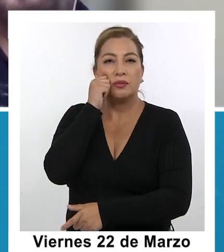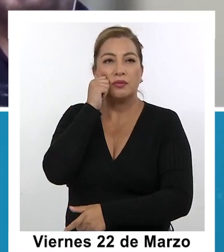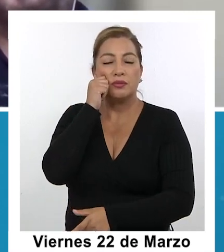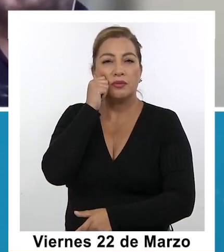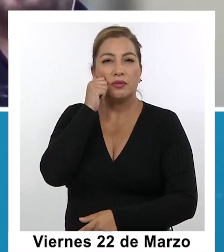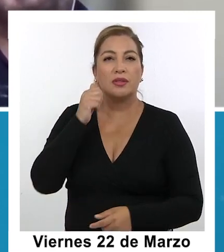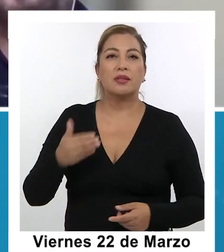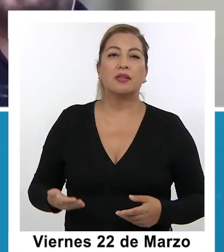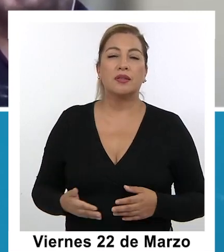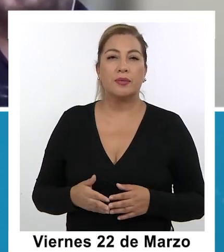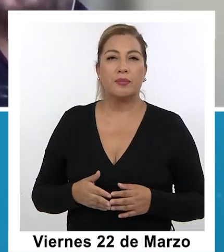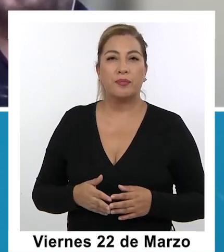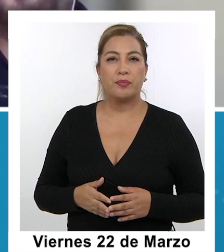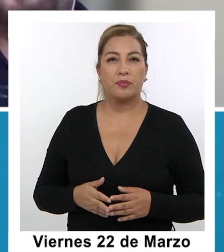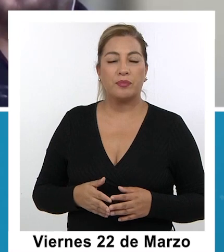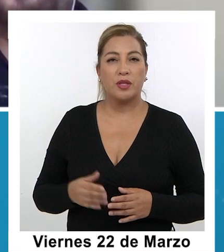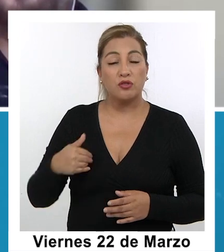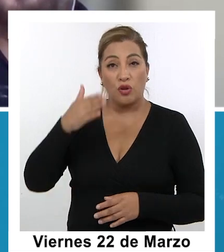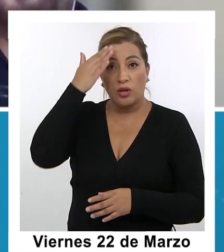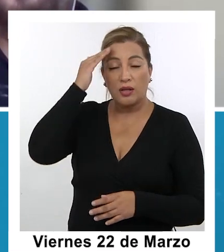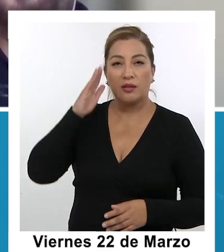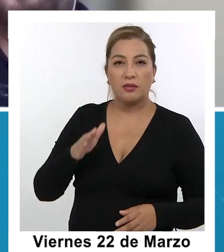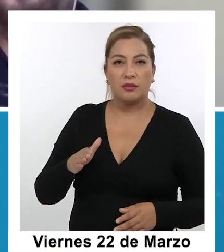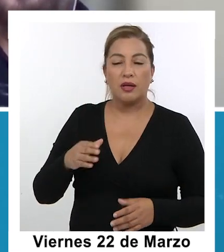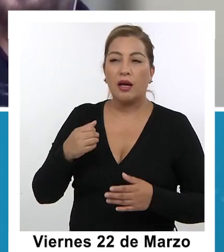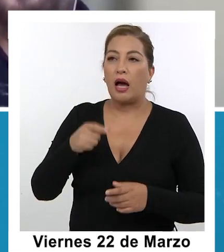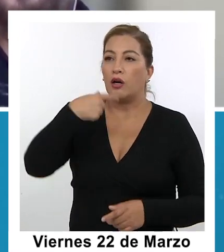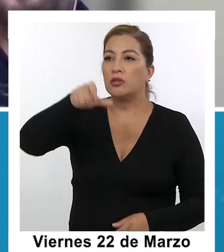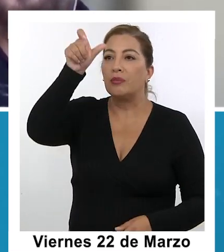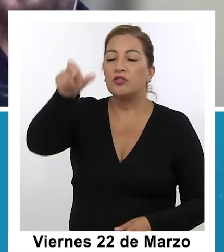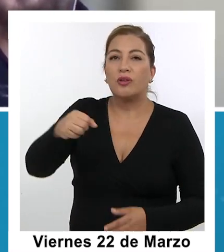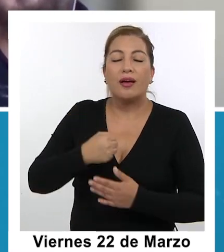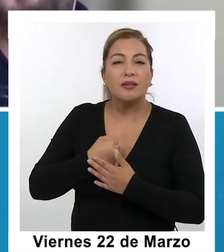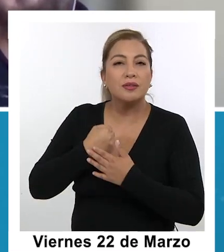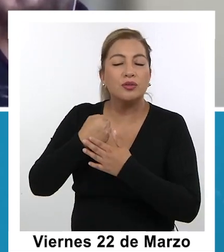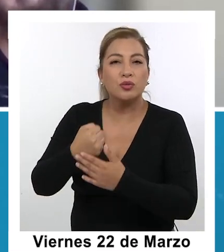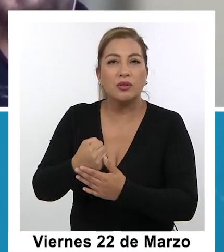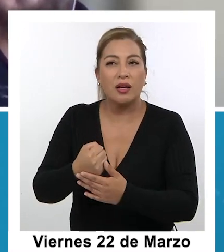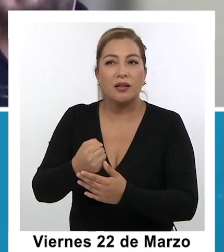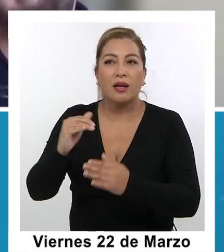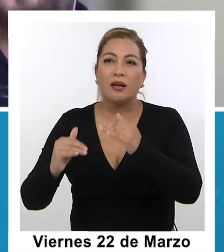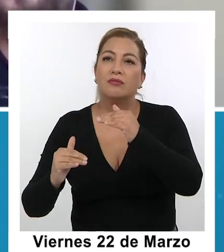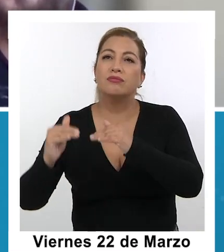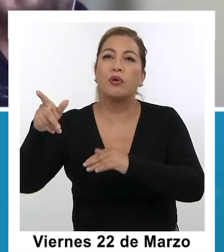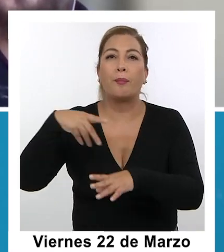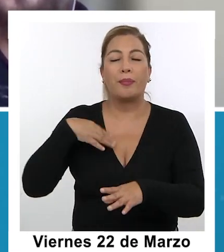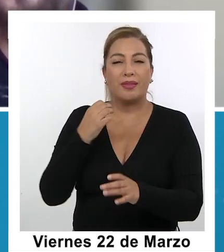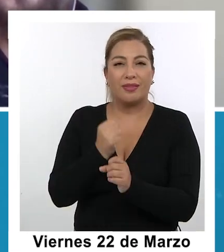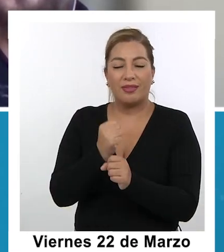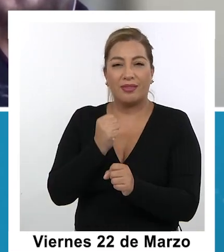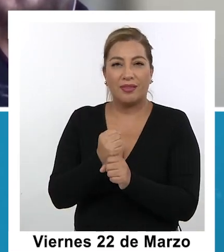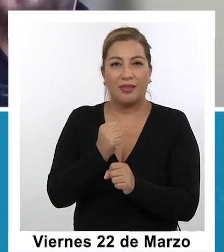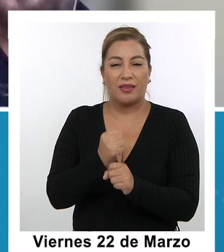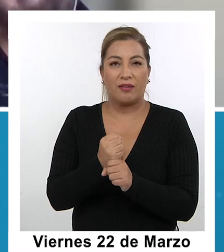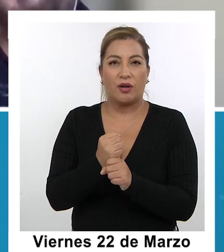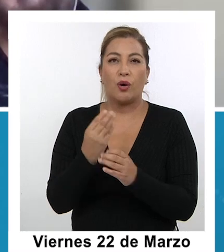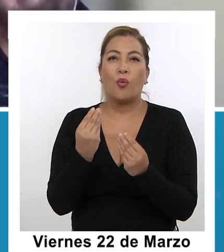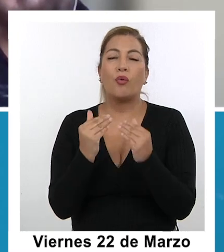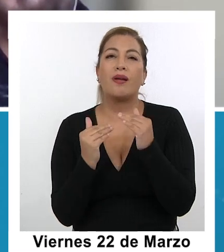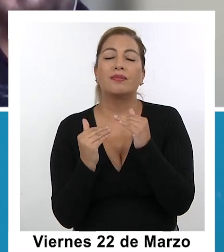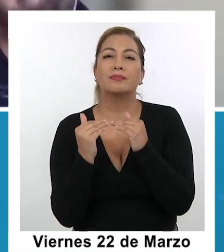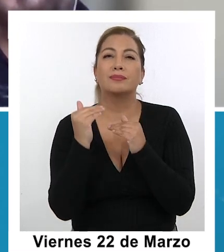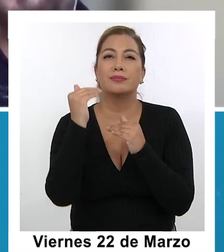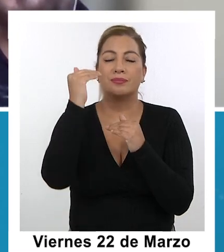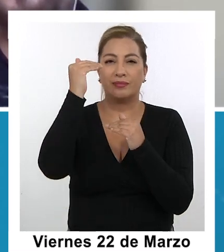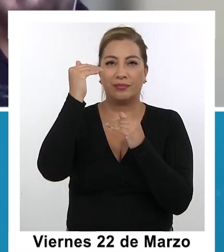y que busquen el para qué. Entonces, yo creo que ayudar a que otros sean, me parece que es de una labor, de una, de un nivel de,